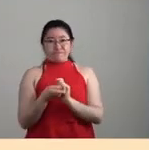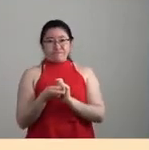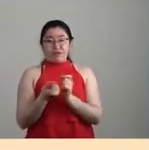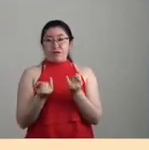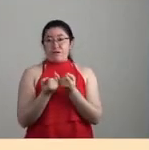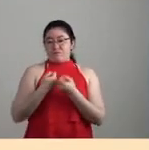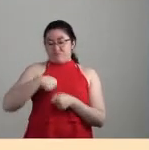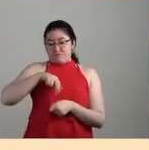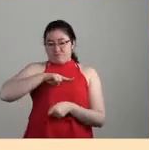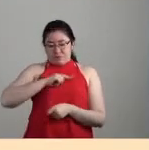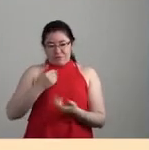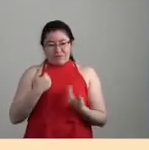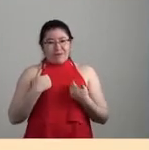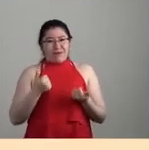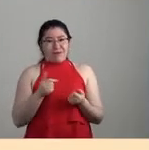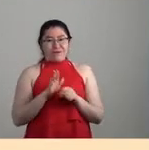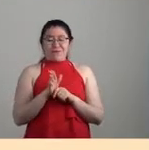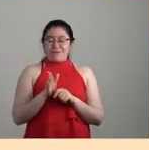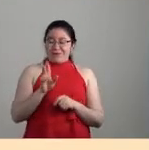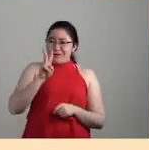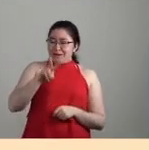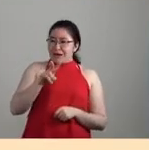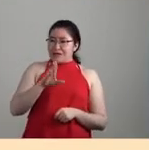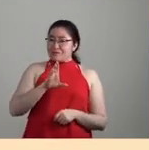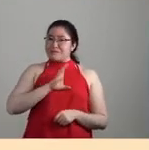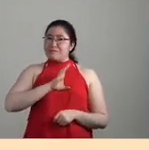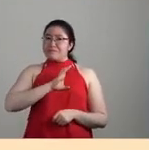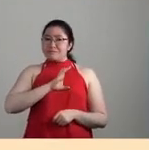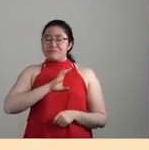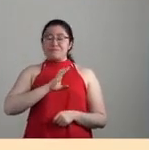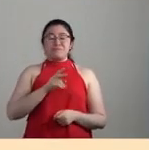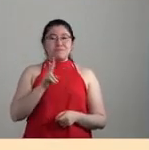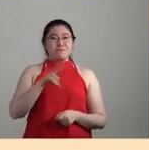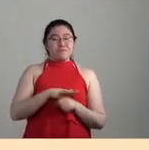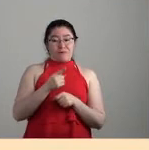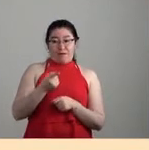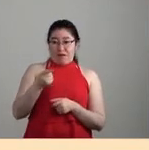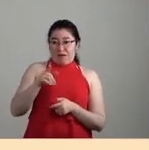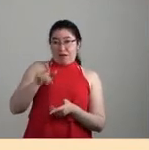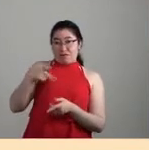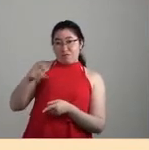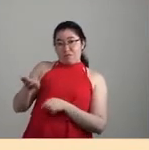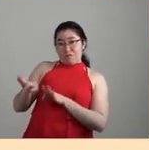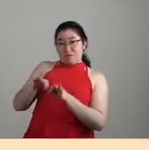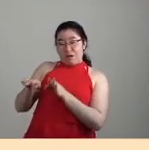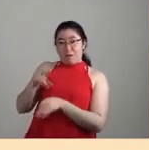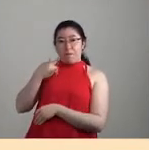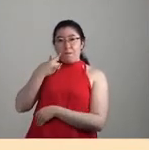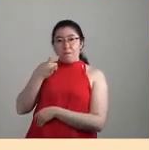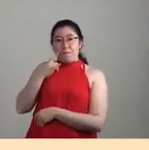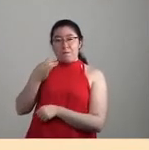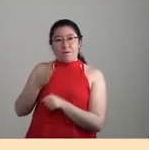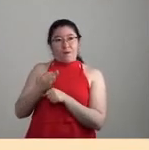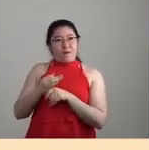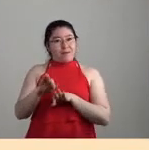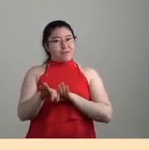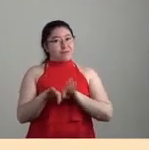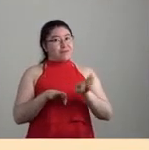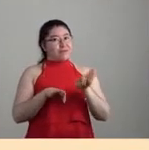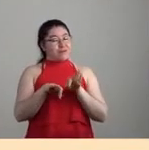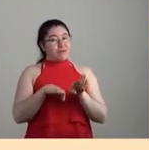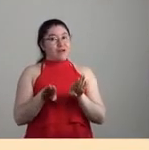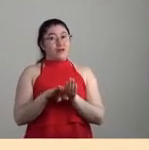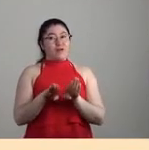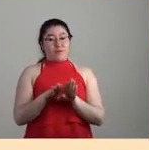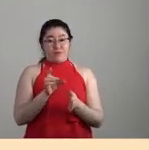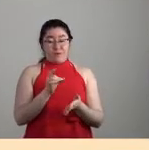abrazamos, lo saludamos, porque gracias a ese esfuerzo, pues hoy creo que el trabajo de Jason Moore se puede